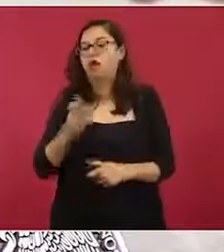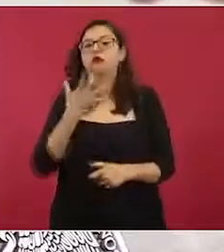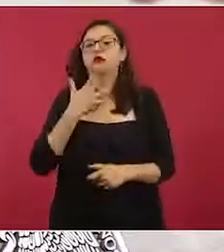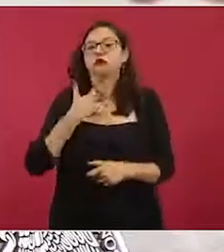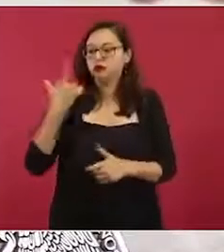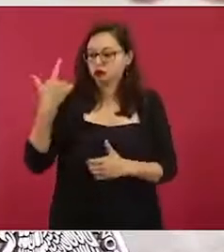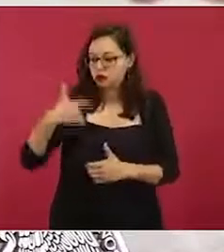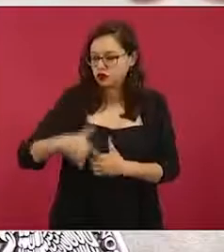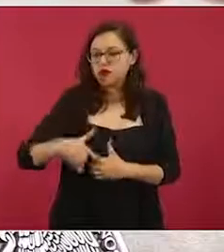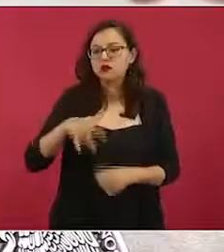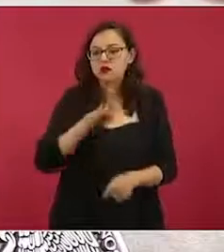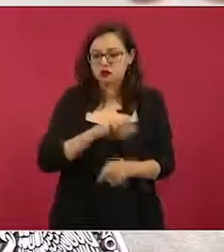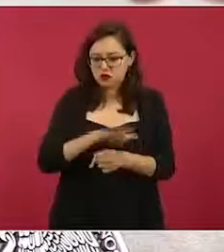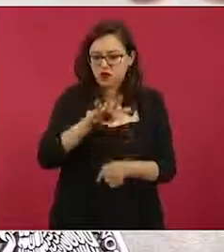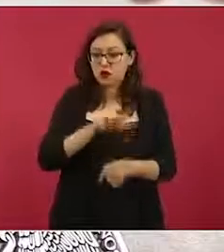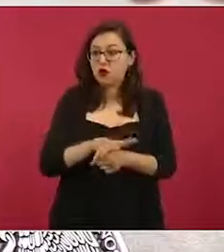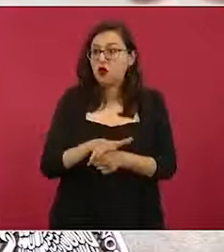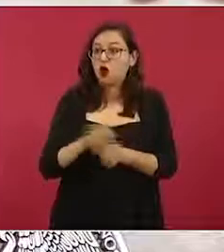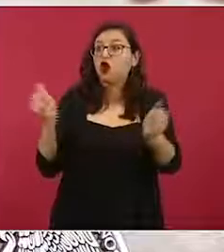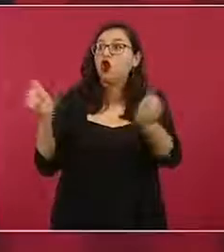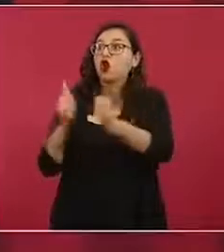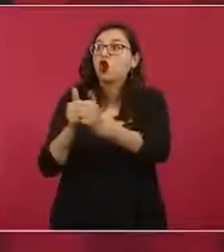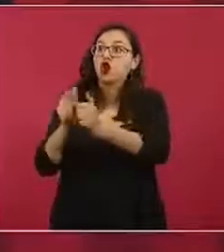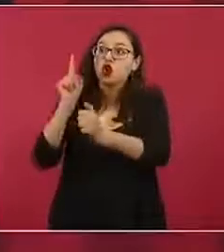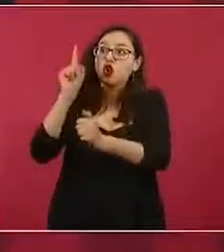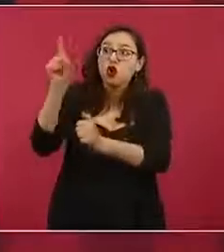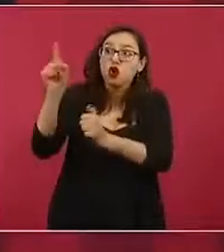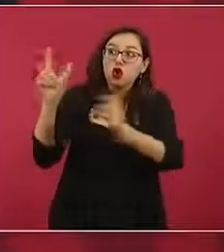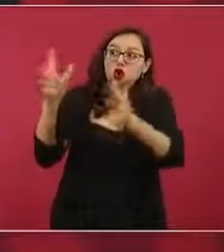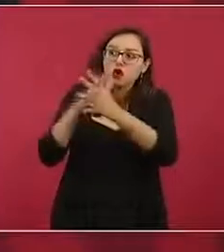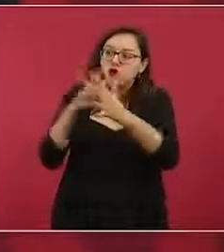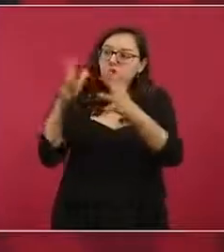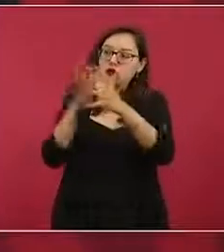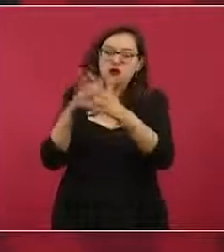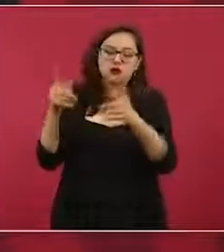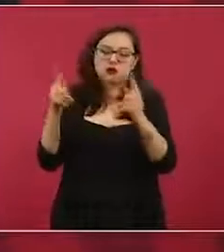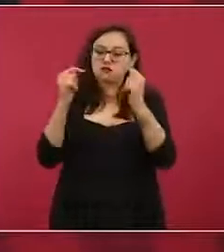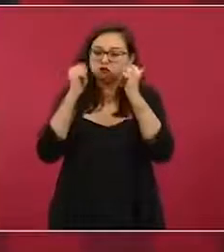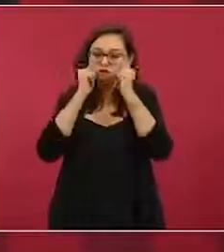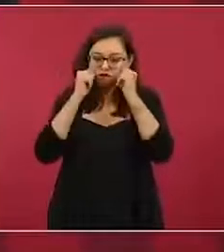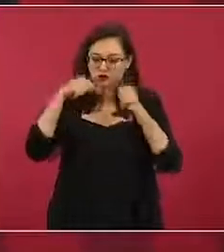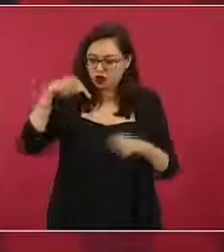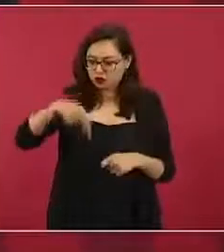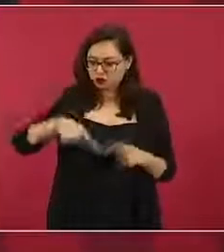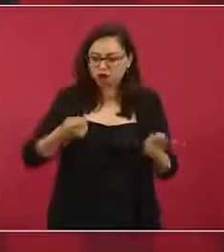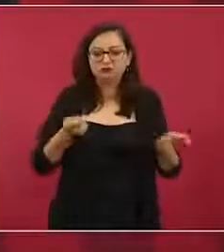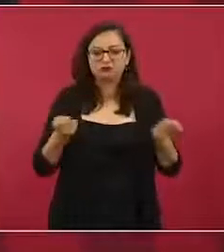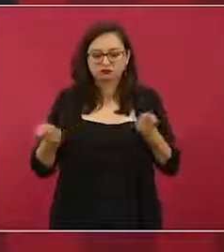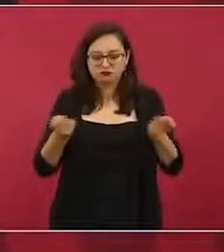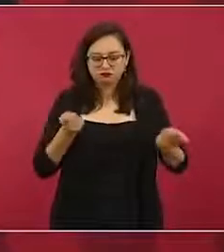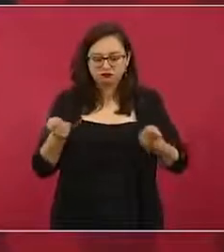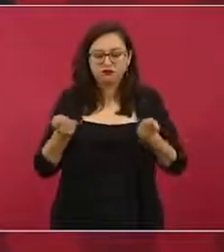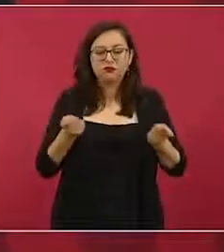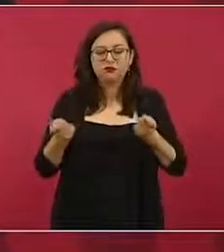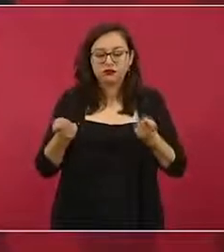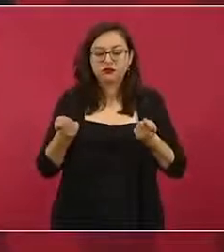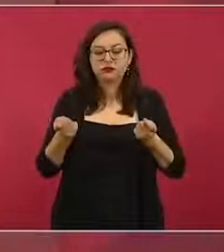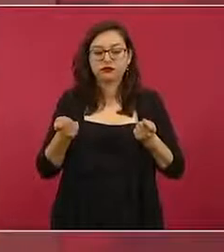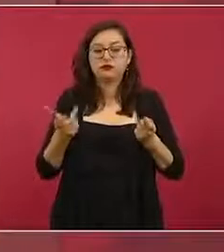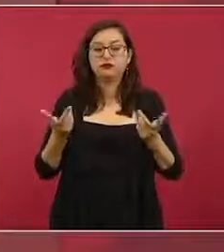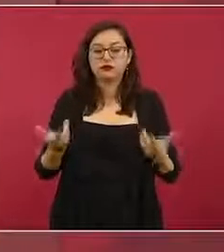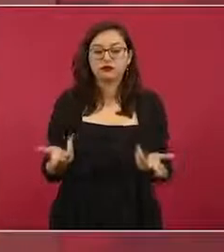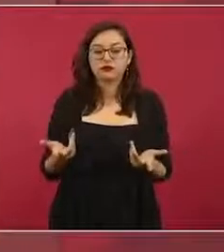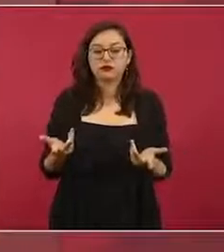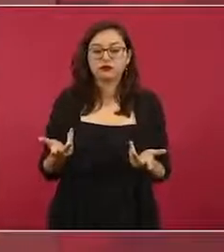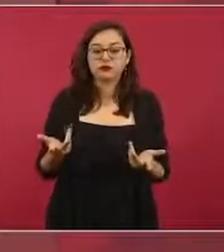aún con la guerra en Ucrania, aún con los llamados a que